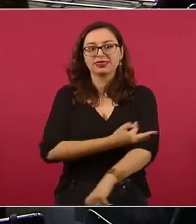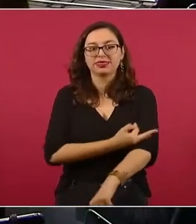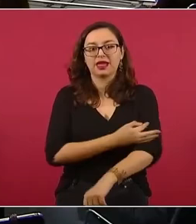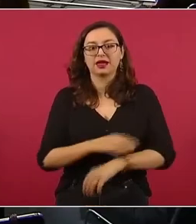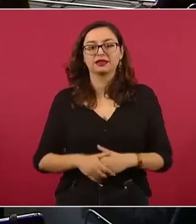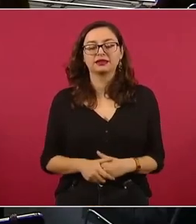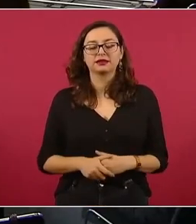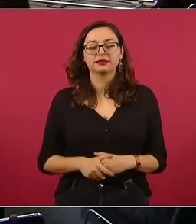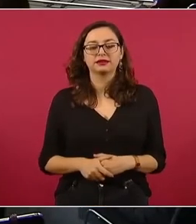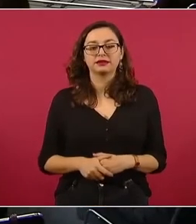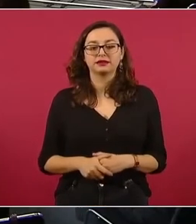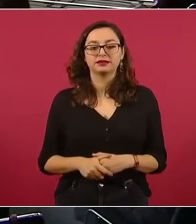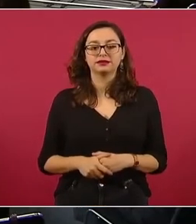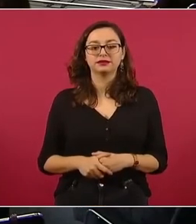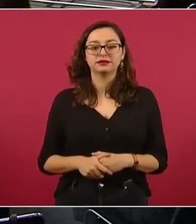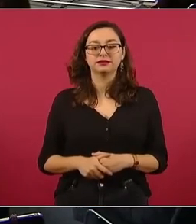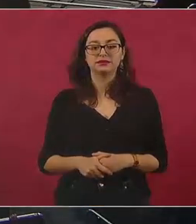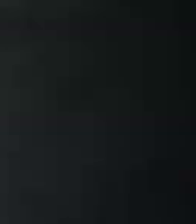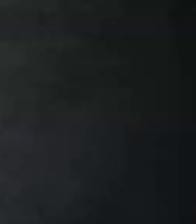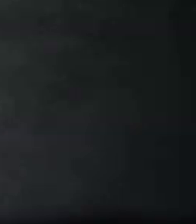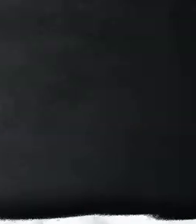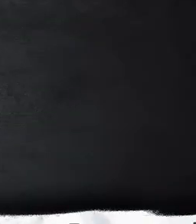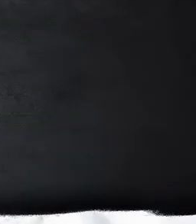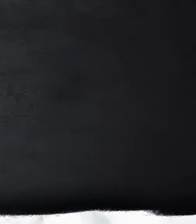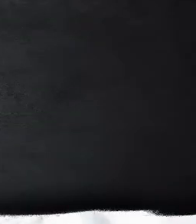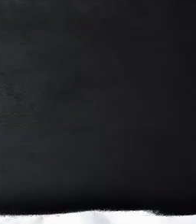Falta. Tengo otra.